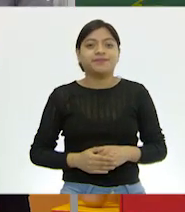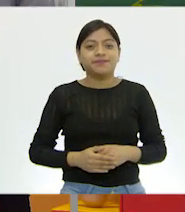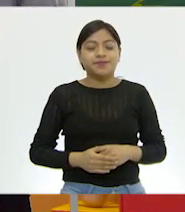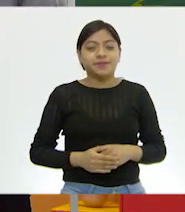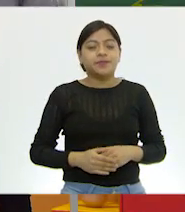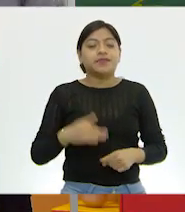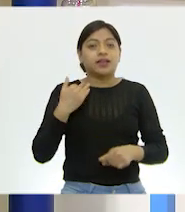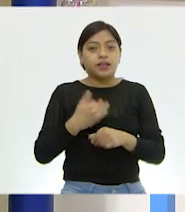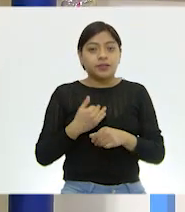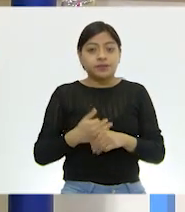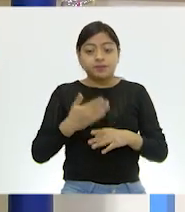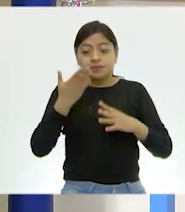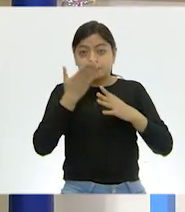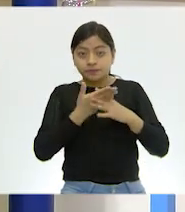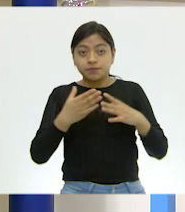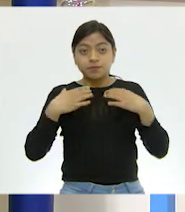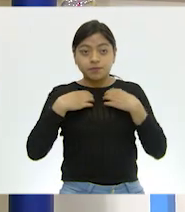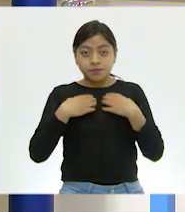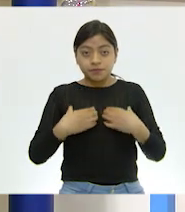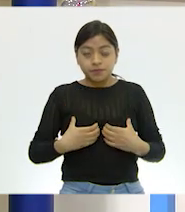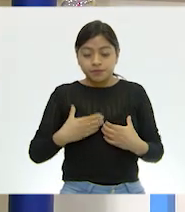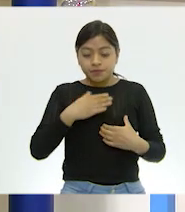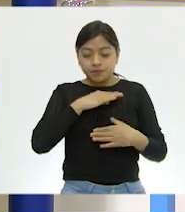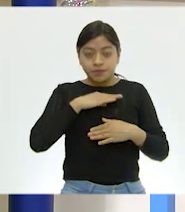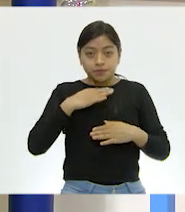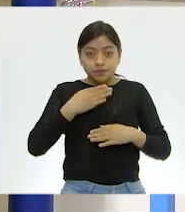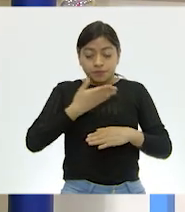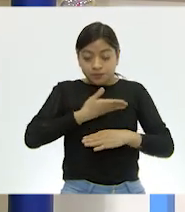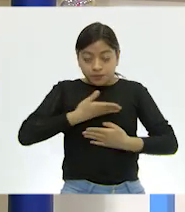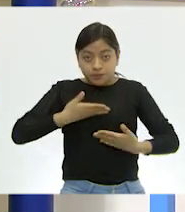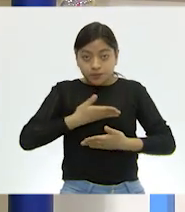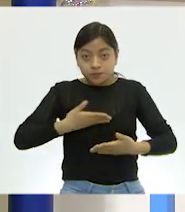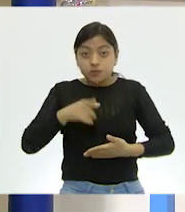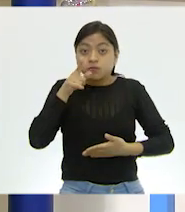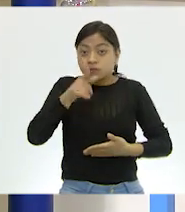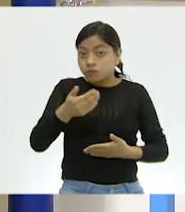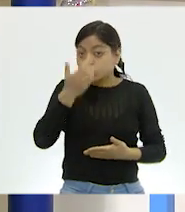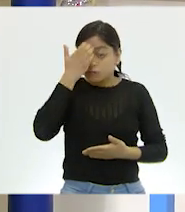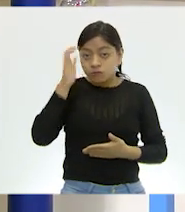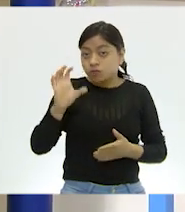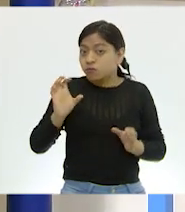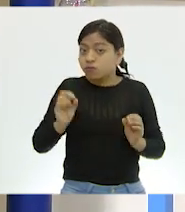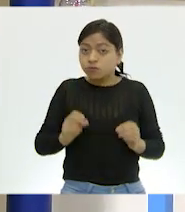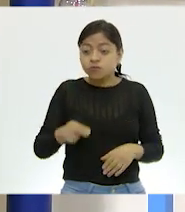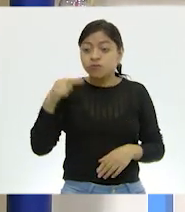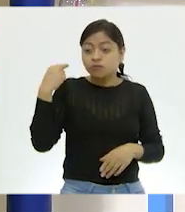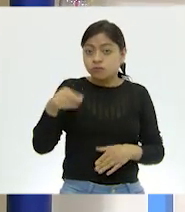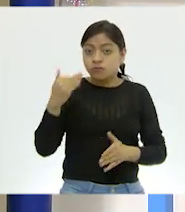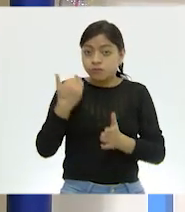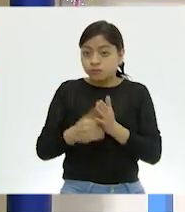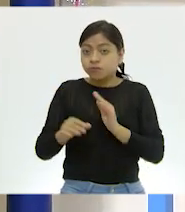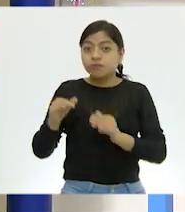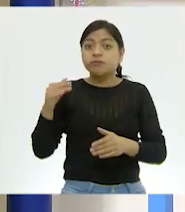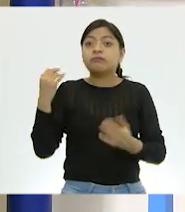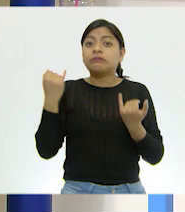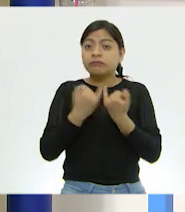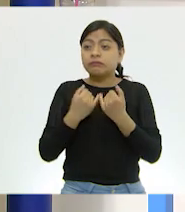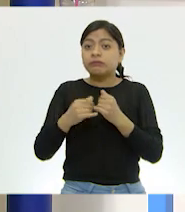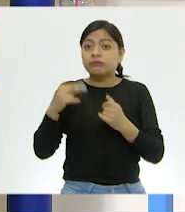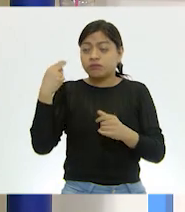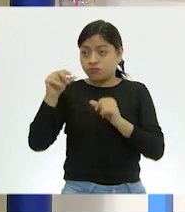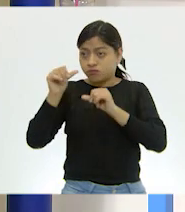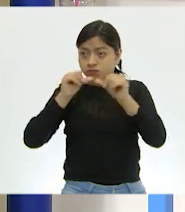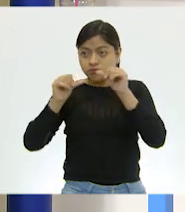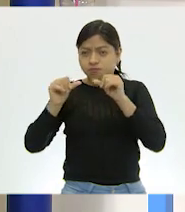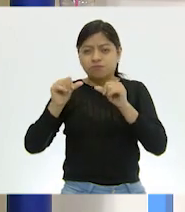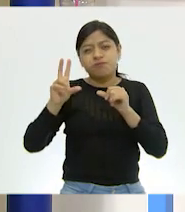vamos a ir explicando parte por parte y si no habíamos puesto algún nombre o si hay que cambiarlo de lugar, que creo que no porque lo ubicamos